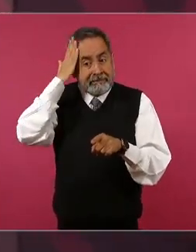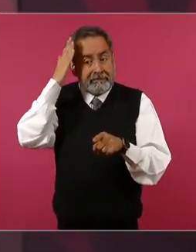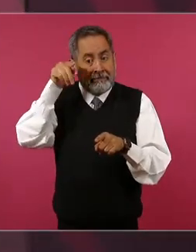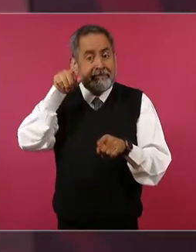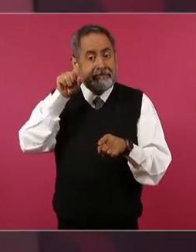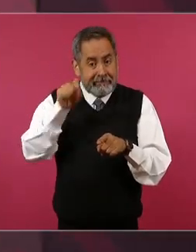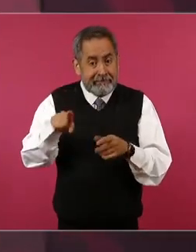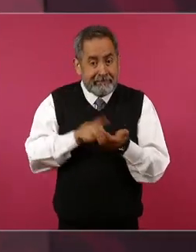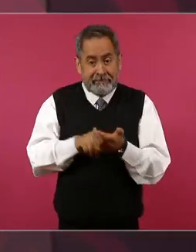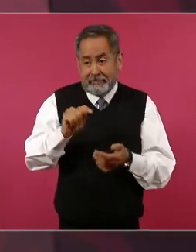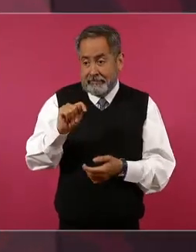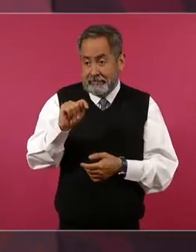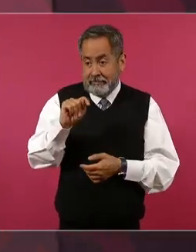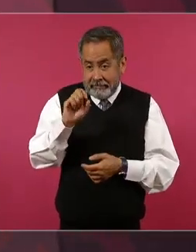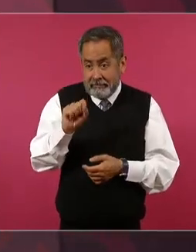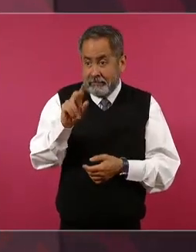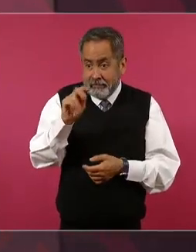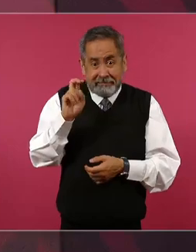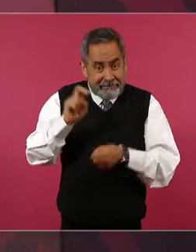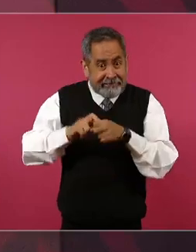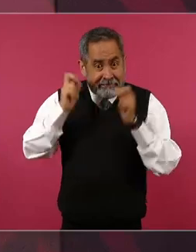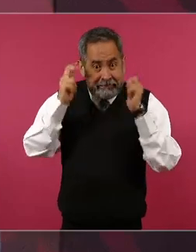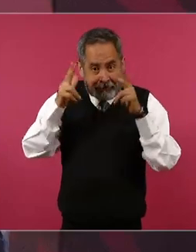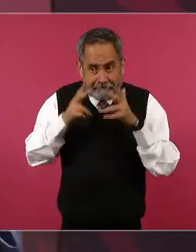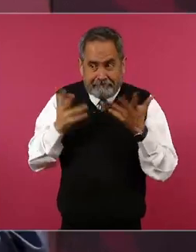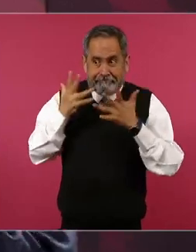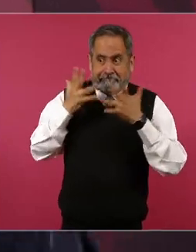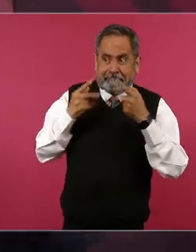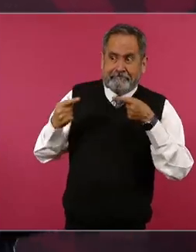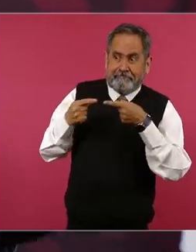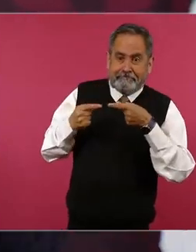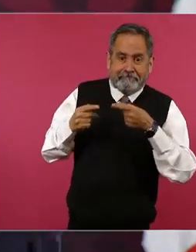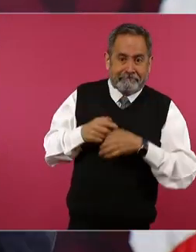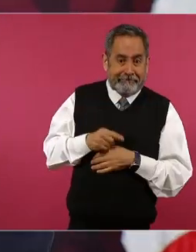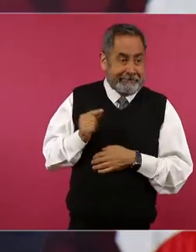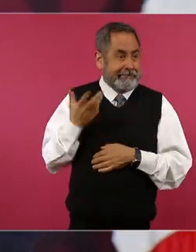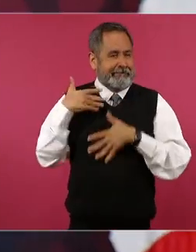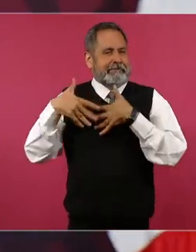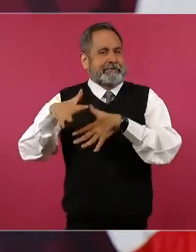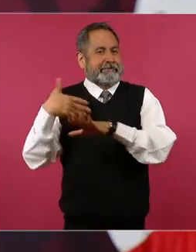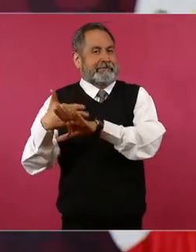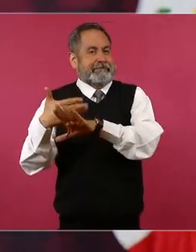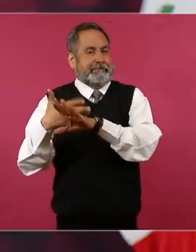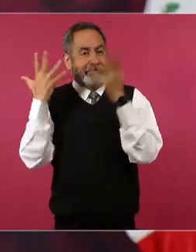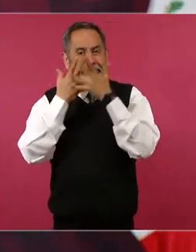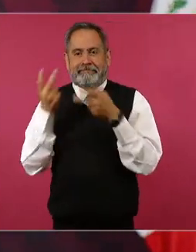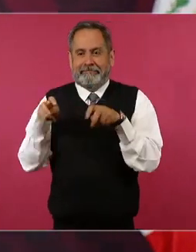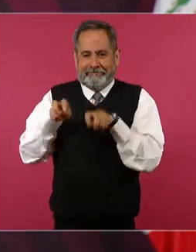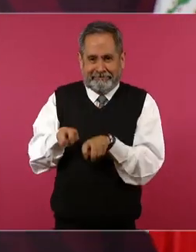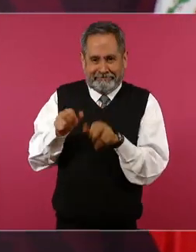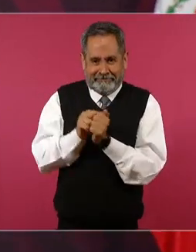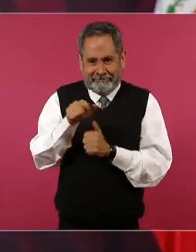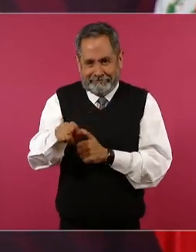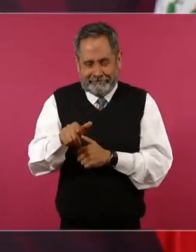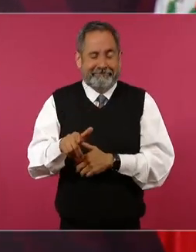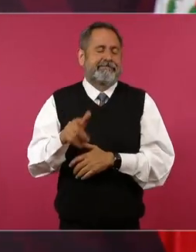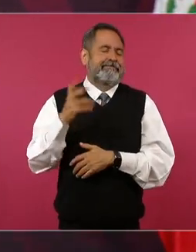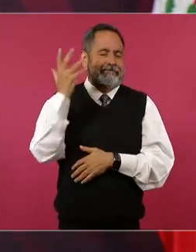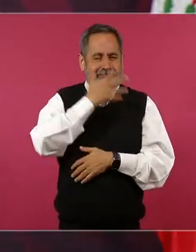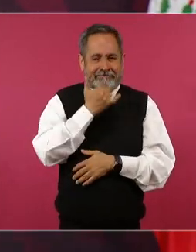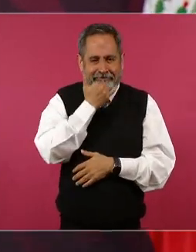del Suter de Chiapas y yo acababa de estar en la protesta